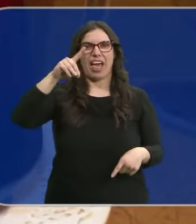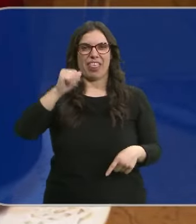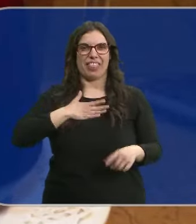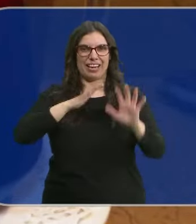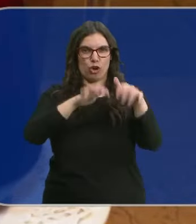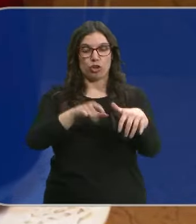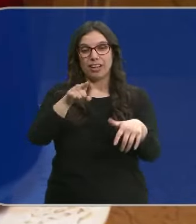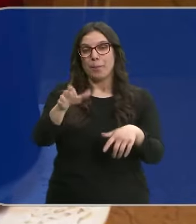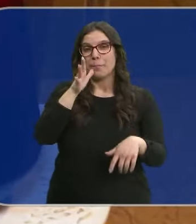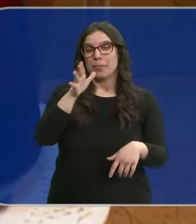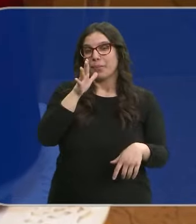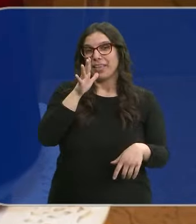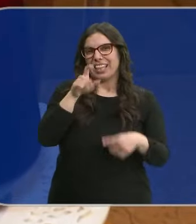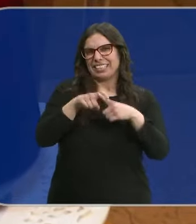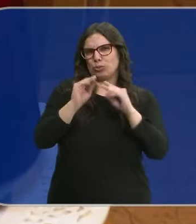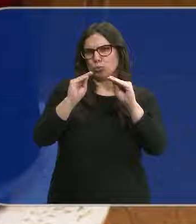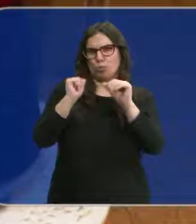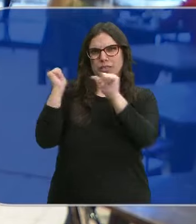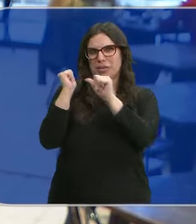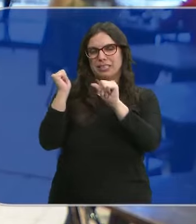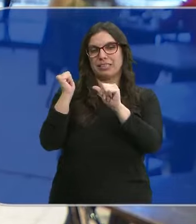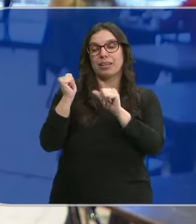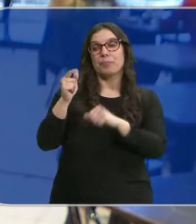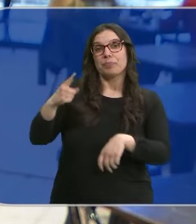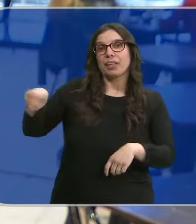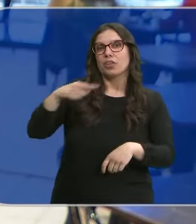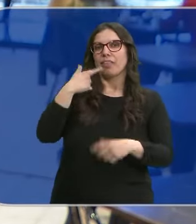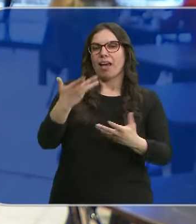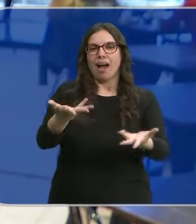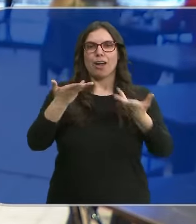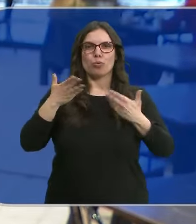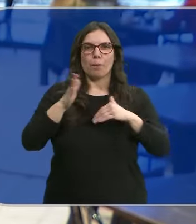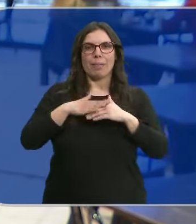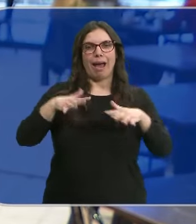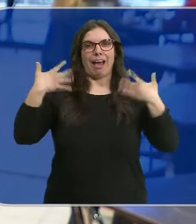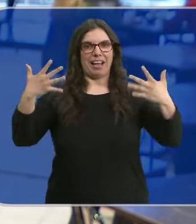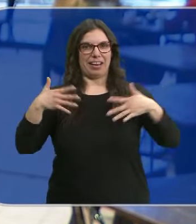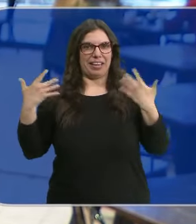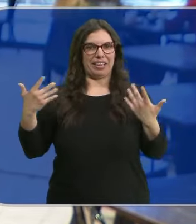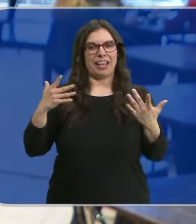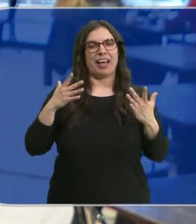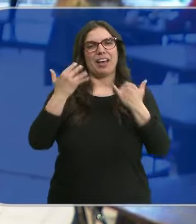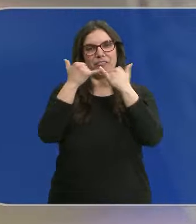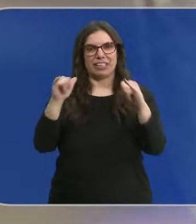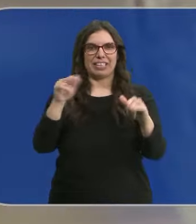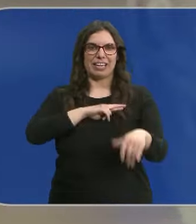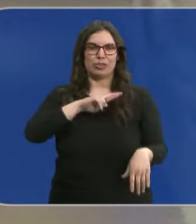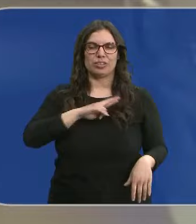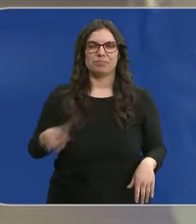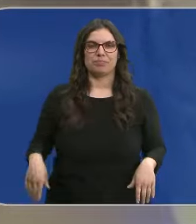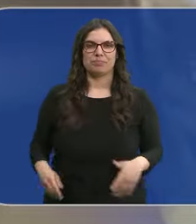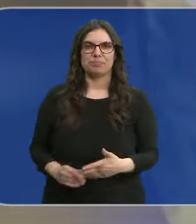Una de las bebidas más características de la Semana Santa que según los cofrades ayuda a alegrar el espíritu durante esta festividad religiosa.